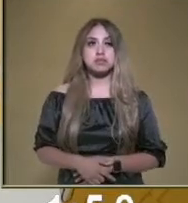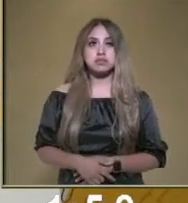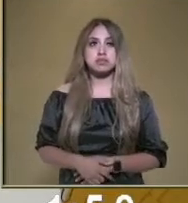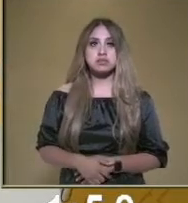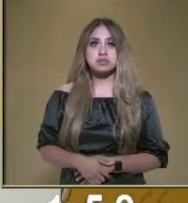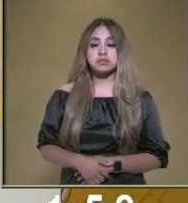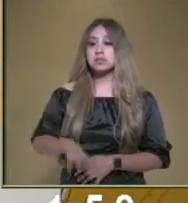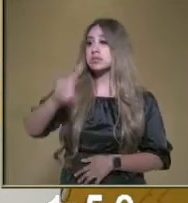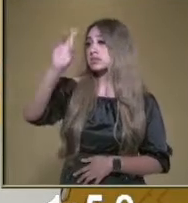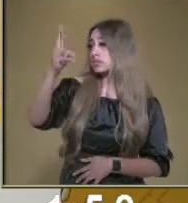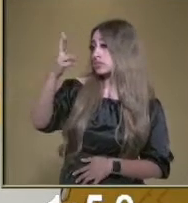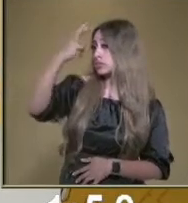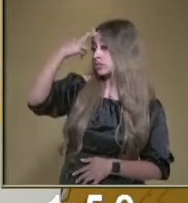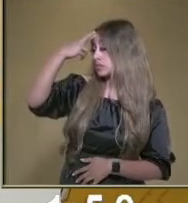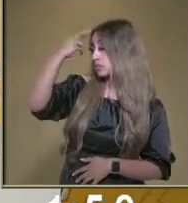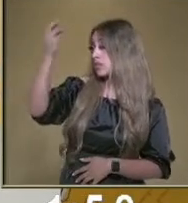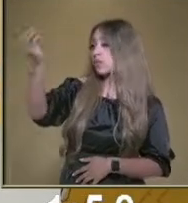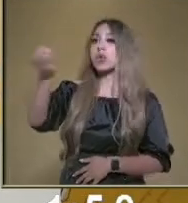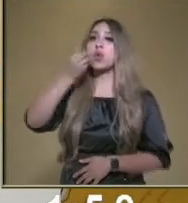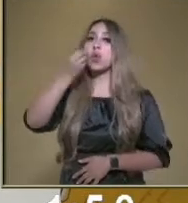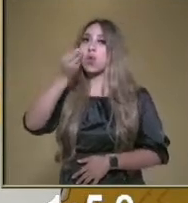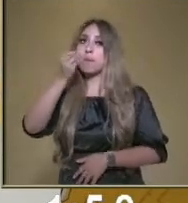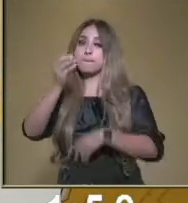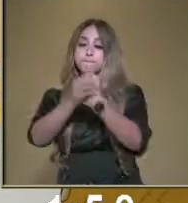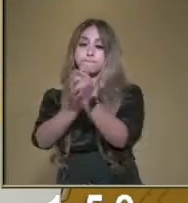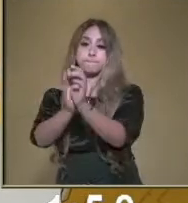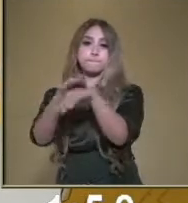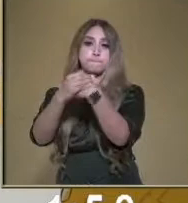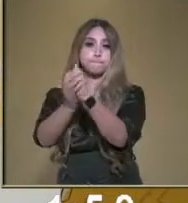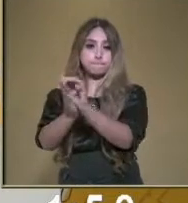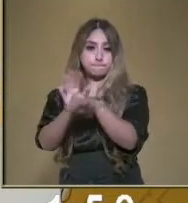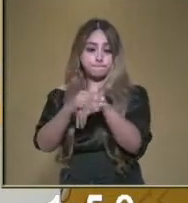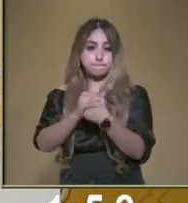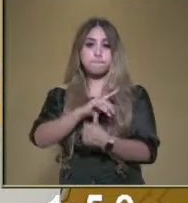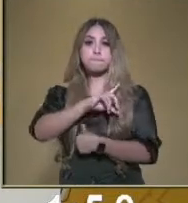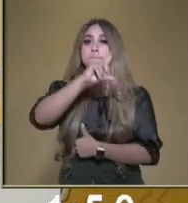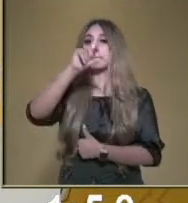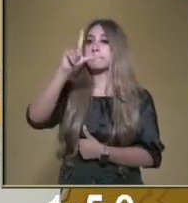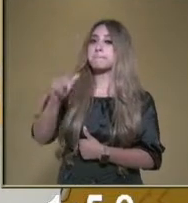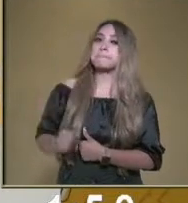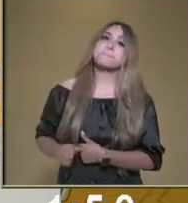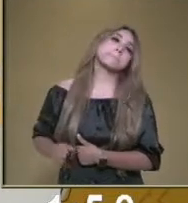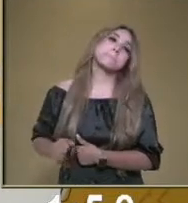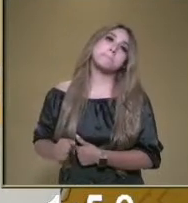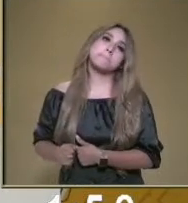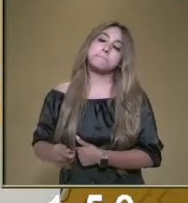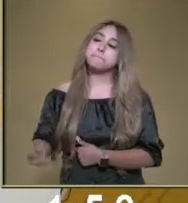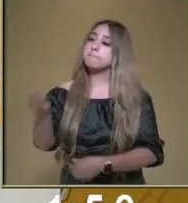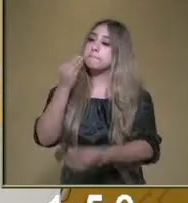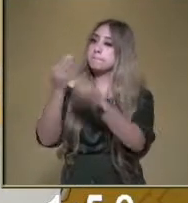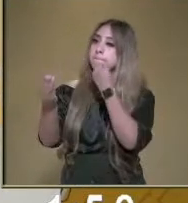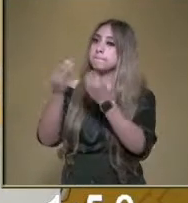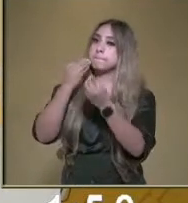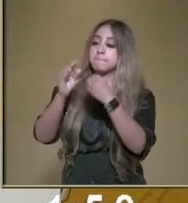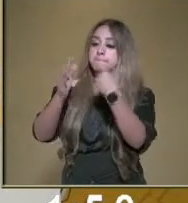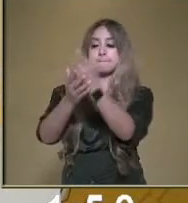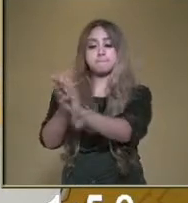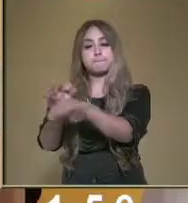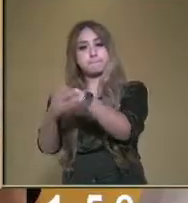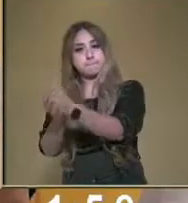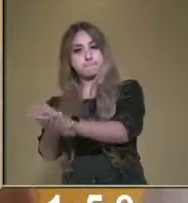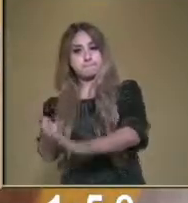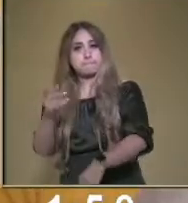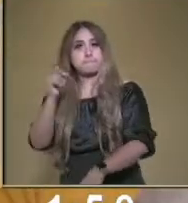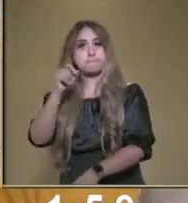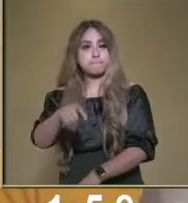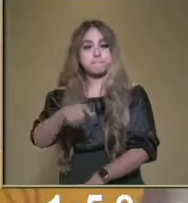recuerden, comemos, nos lavamos, ¿sí? Después de cada alimento y antes de irnos a